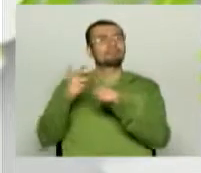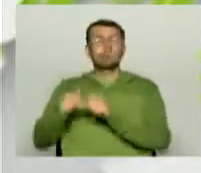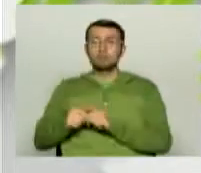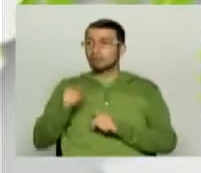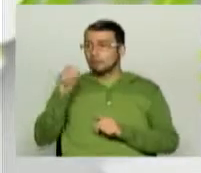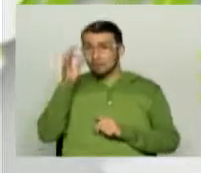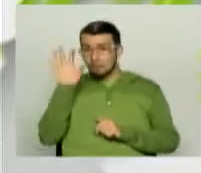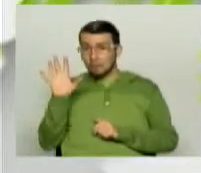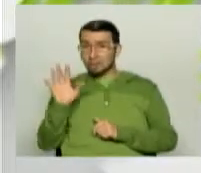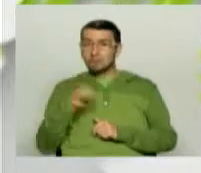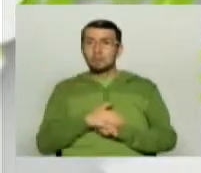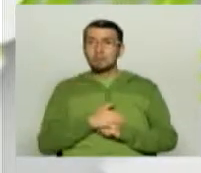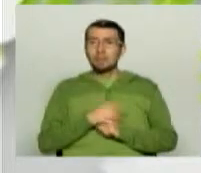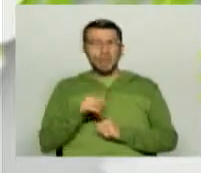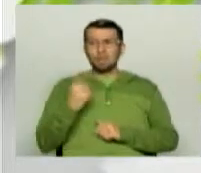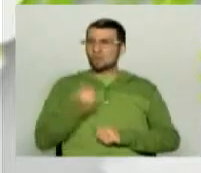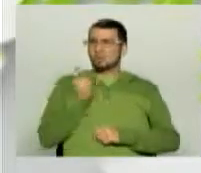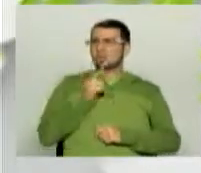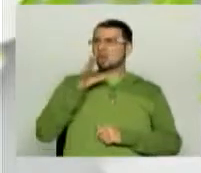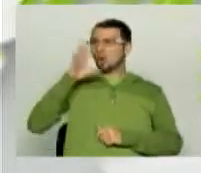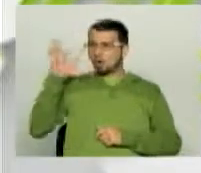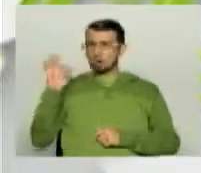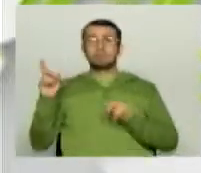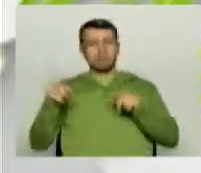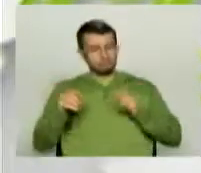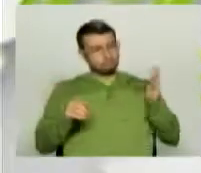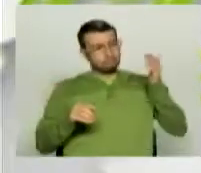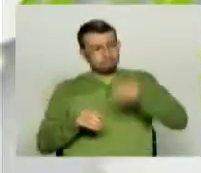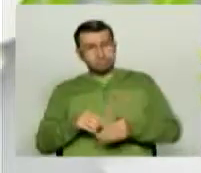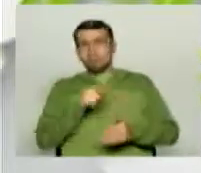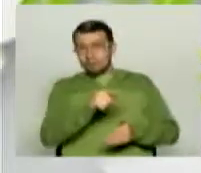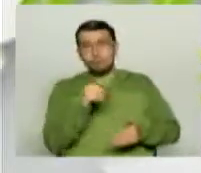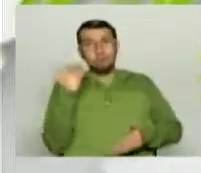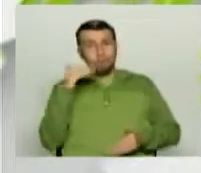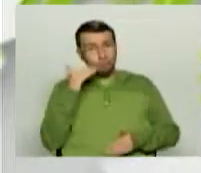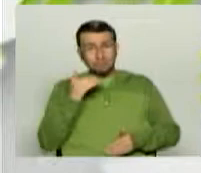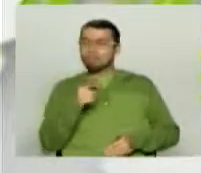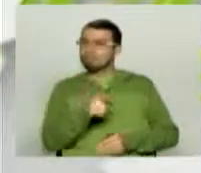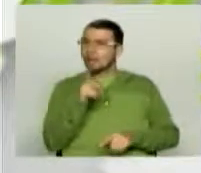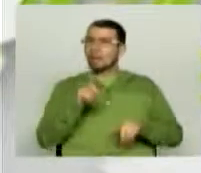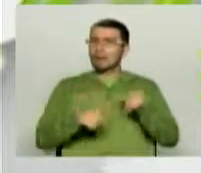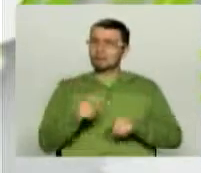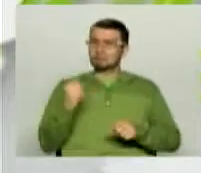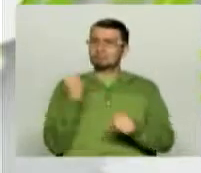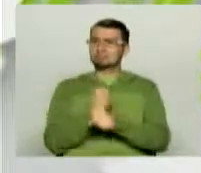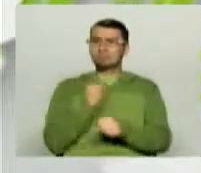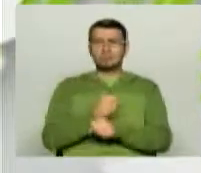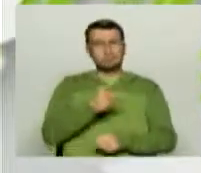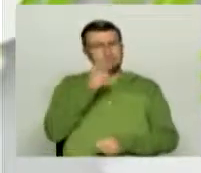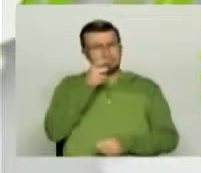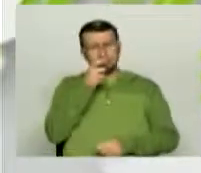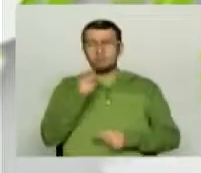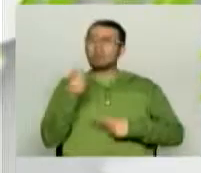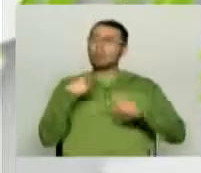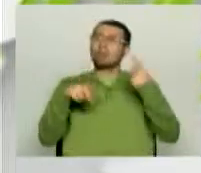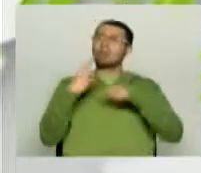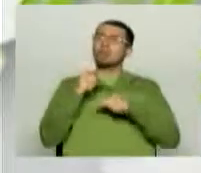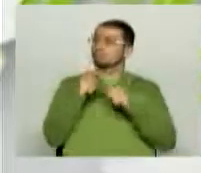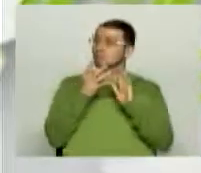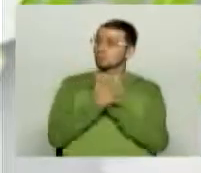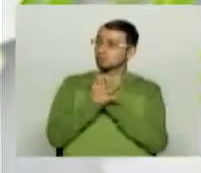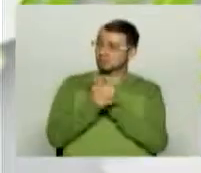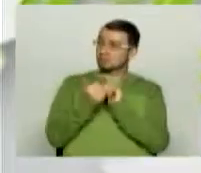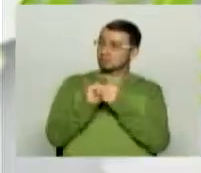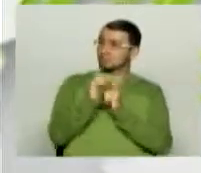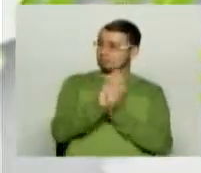pues, como ese machismo que de pronto anteriormente existía y ya las mujeres están ocupando esa silla importante en la presentación deportiva.